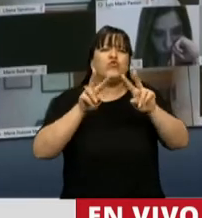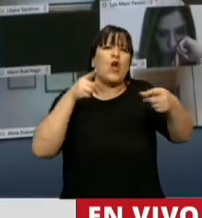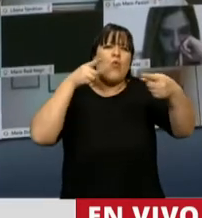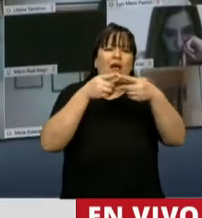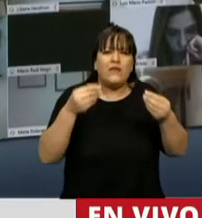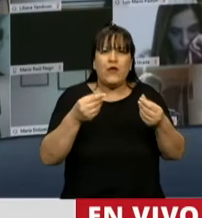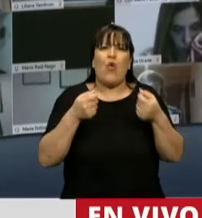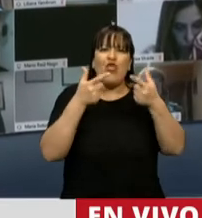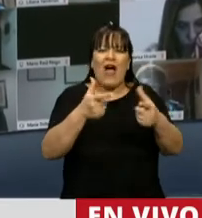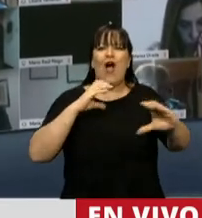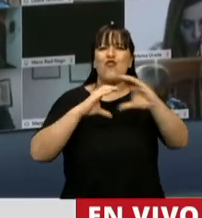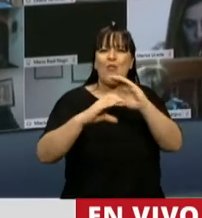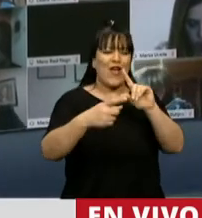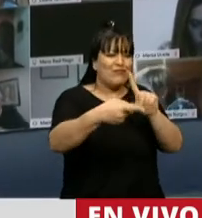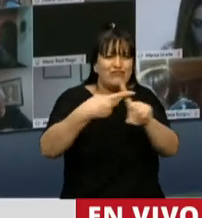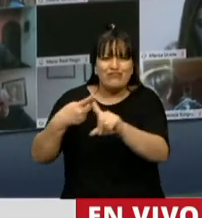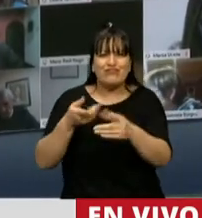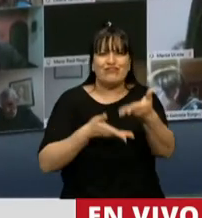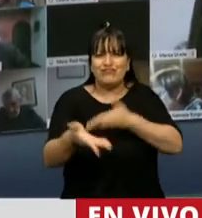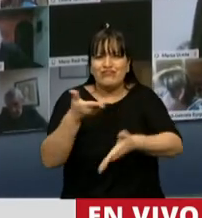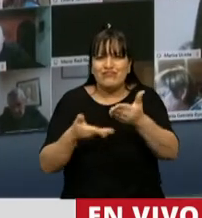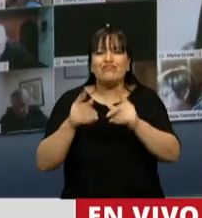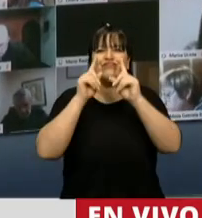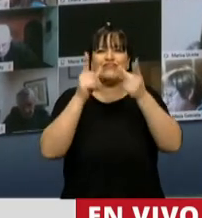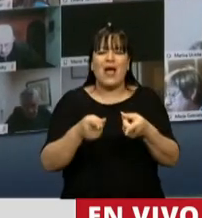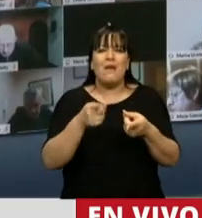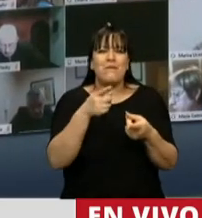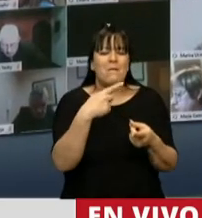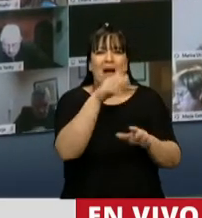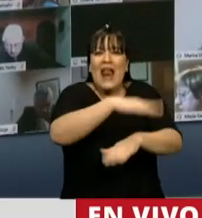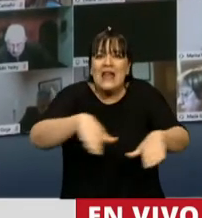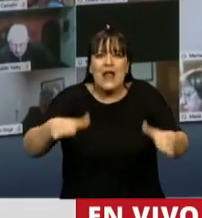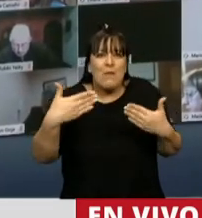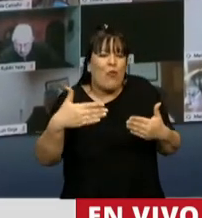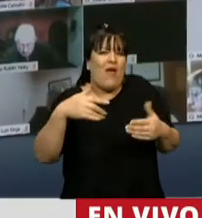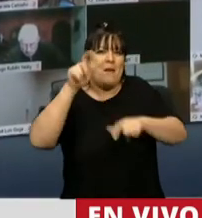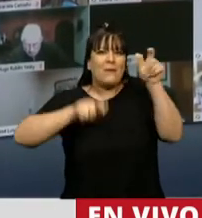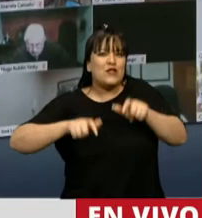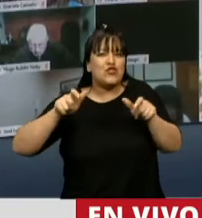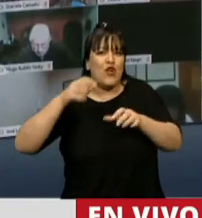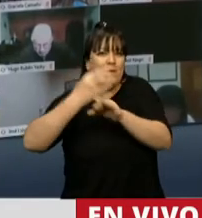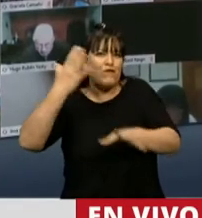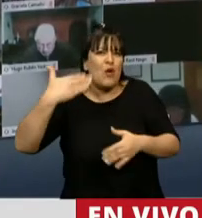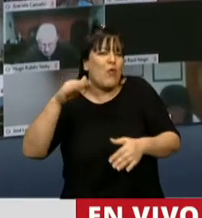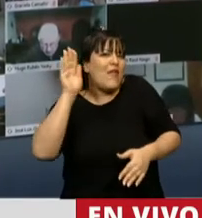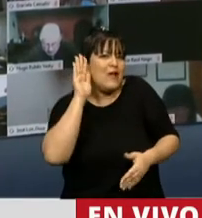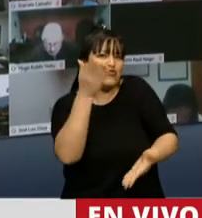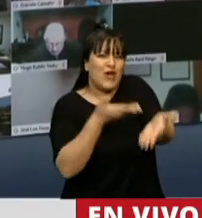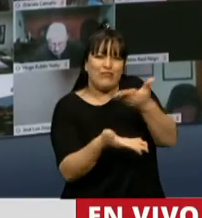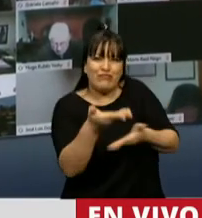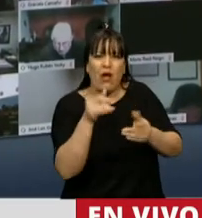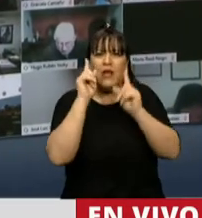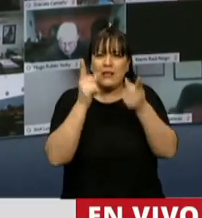la comunicación y el derecho al ser oído de todos los niños y además va a establecer las directrices